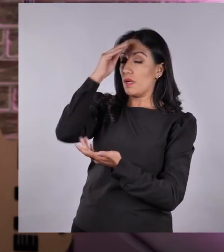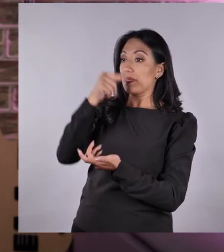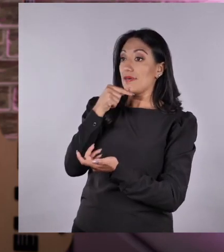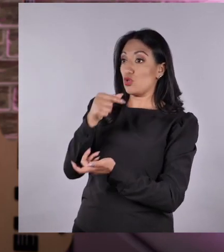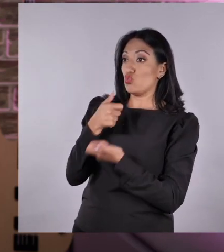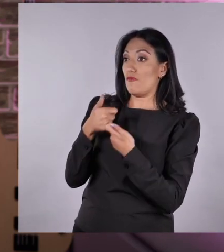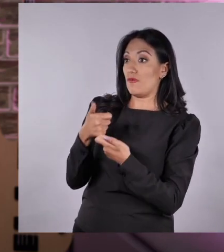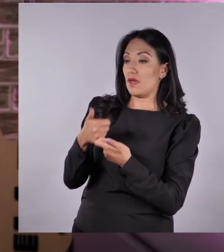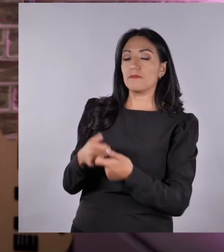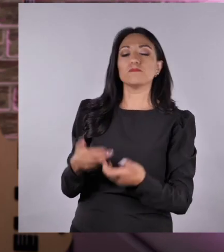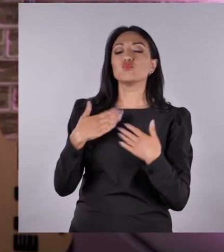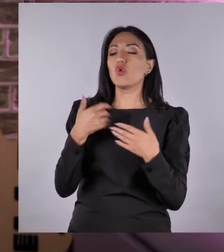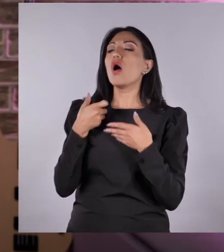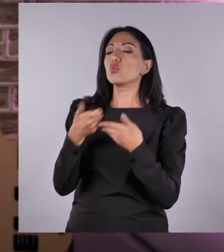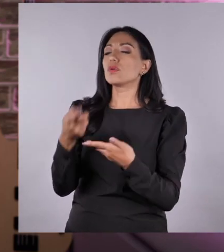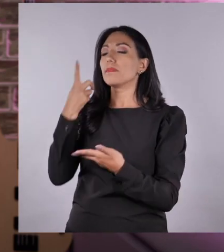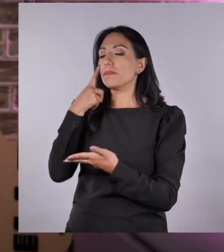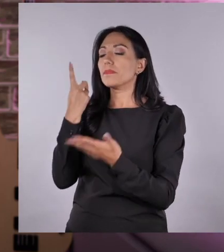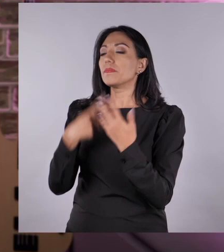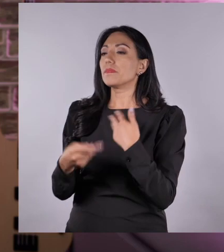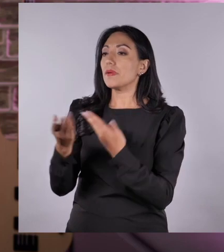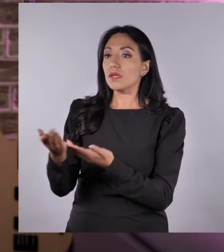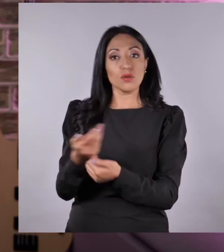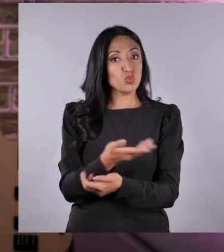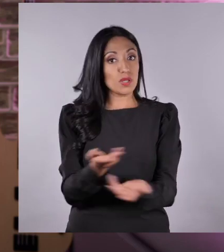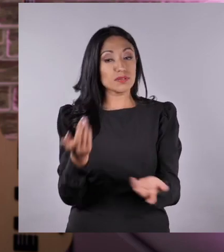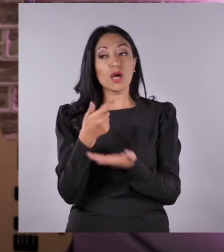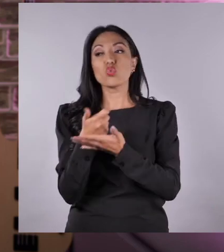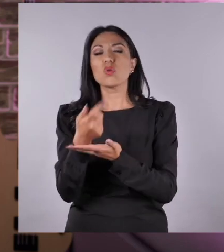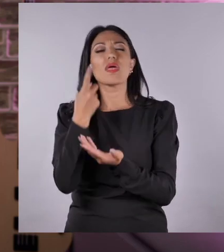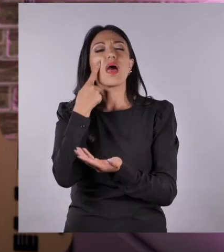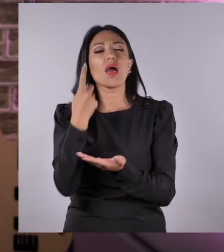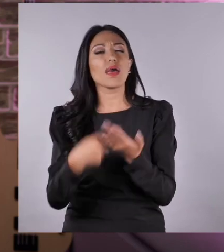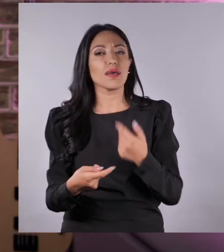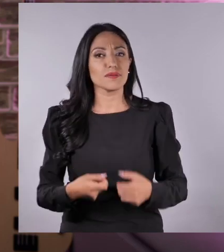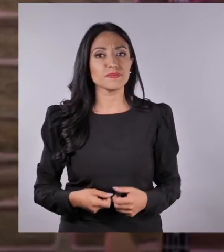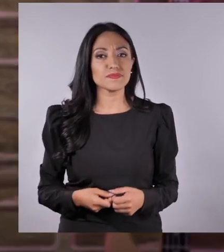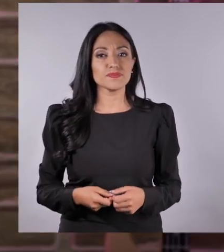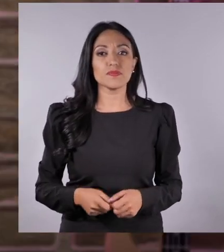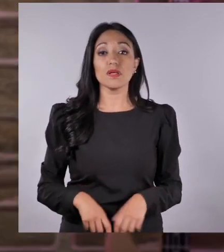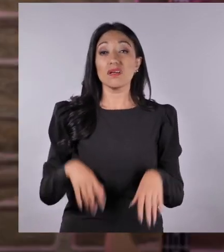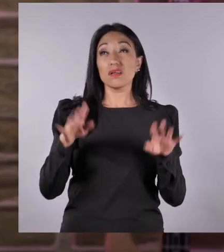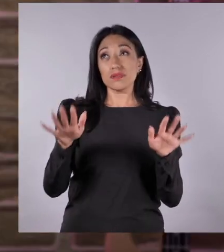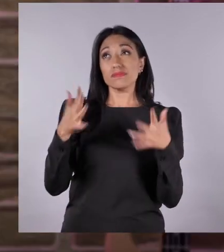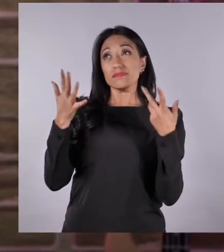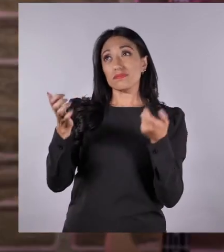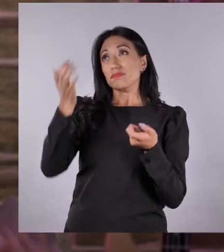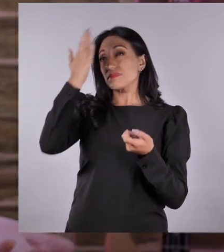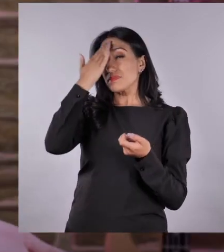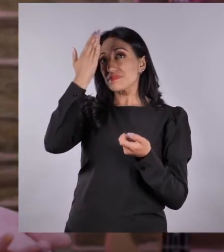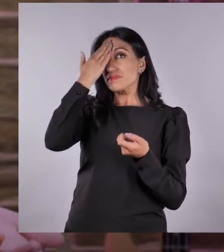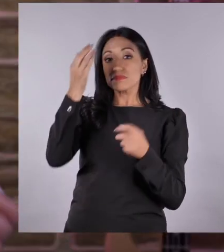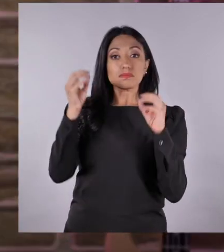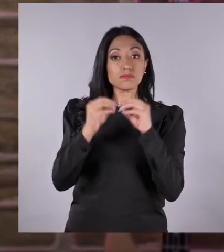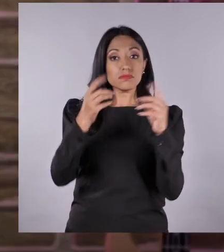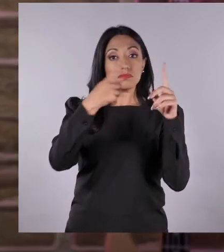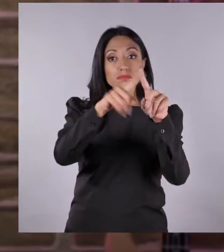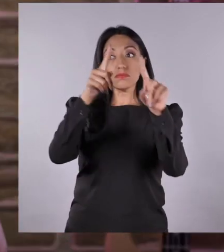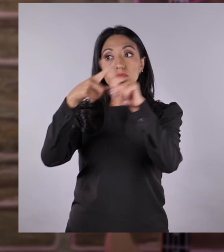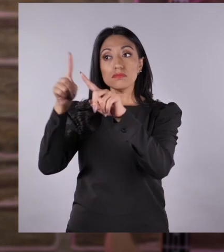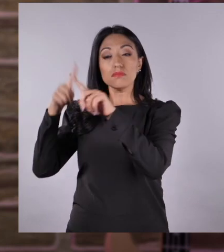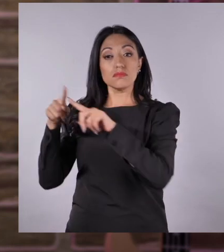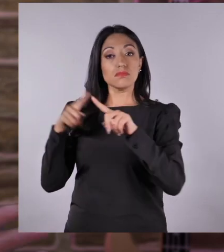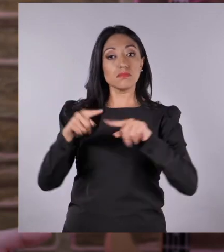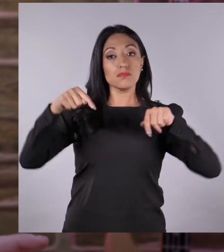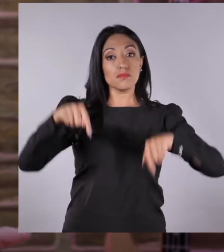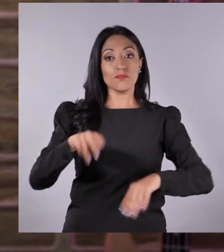aprendiendo, Kichwa. Para que soy bueno, Martín Atina y Martichiques. Gracias, Nick. Es que queremos saber más